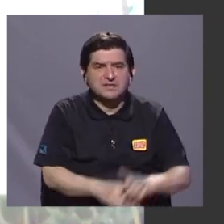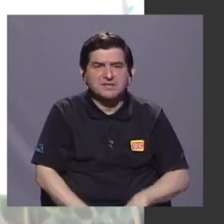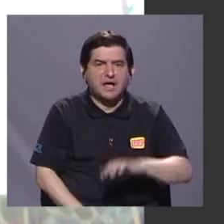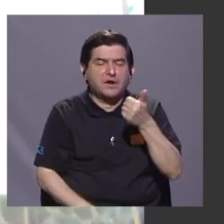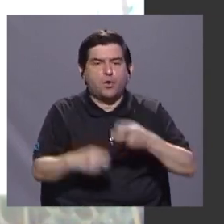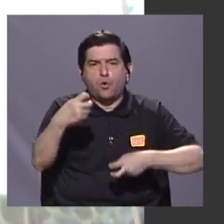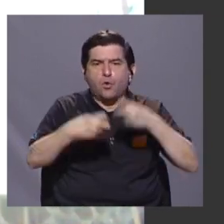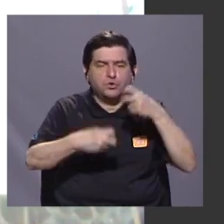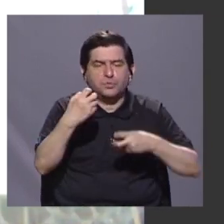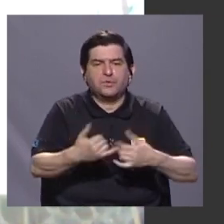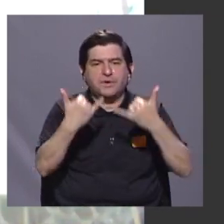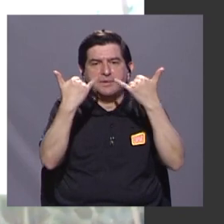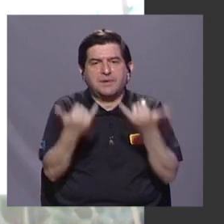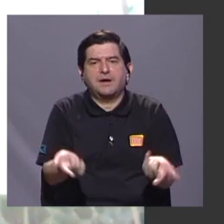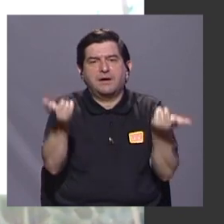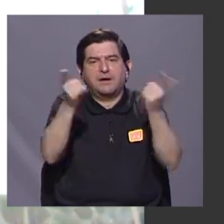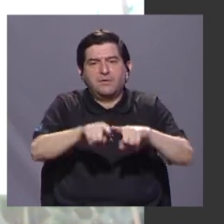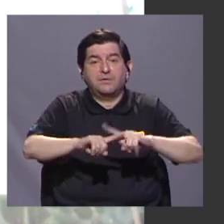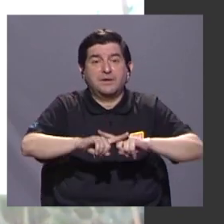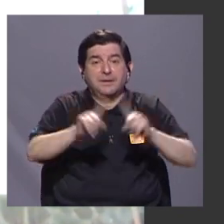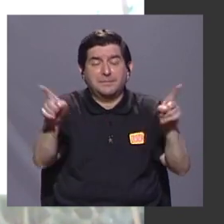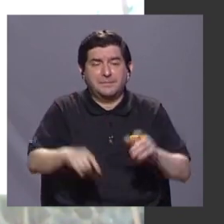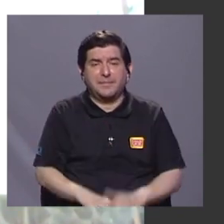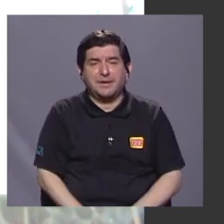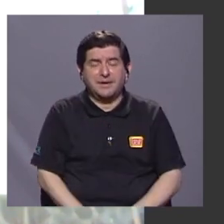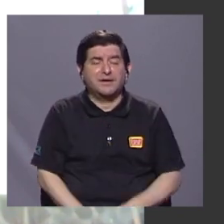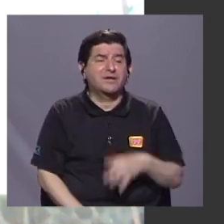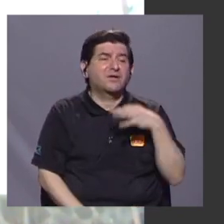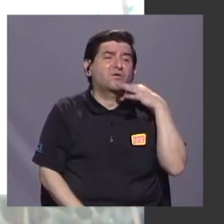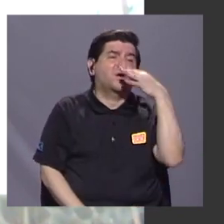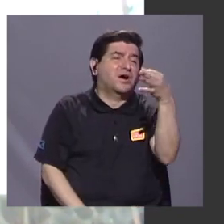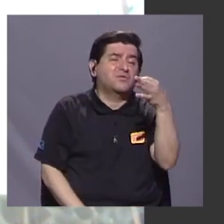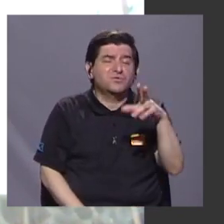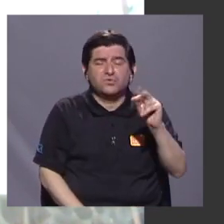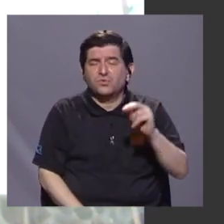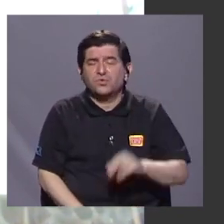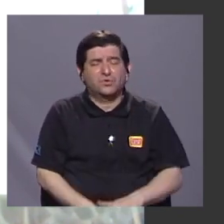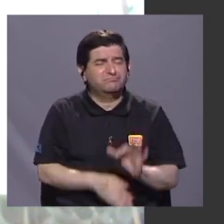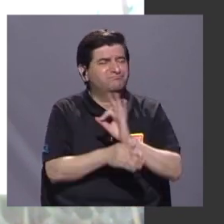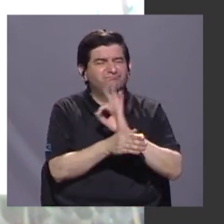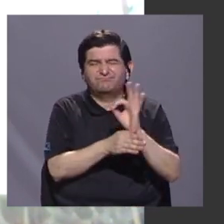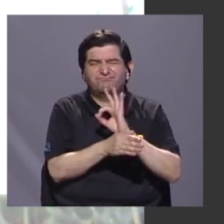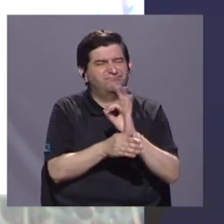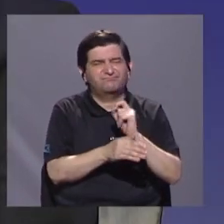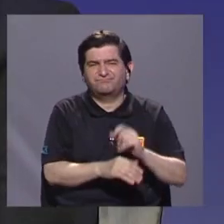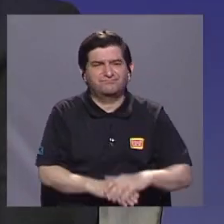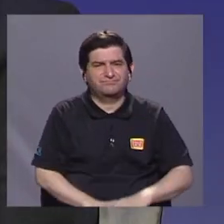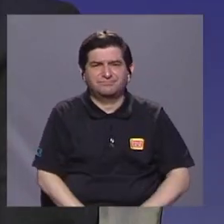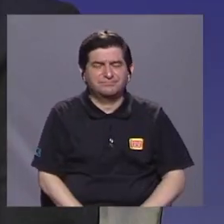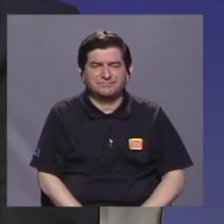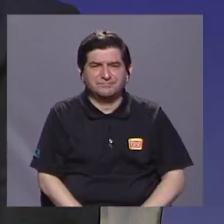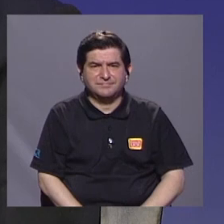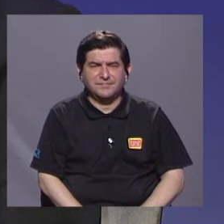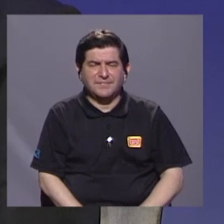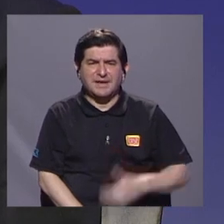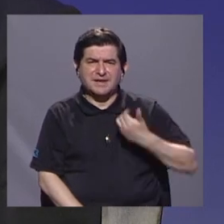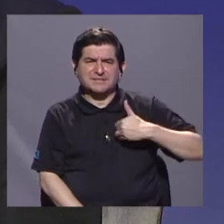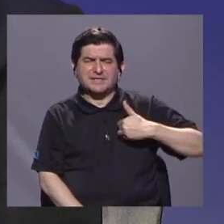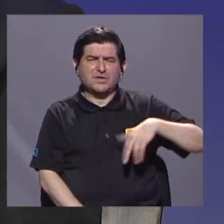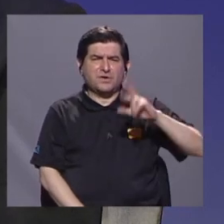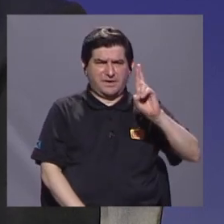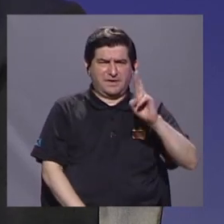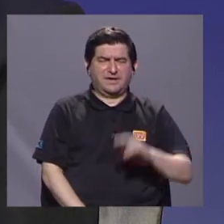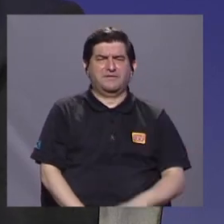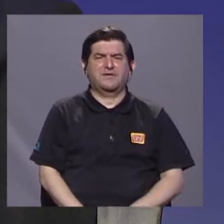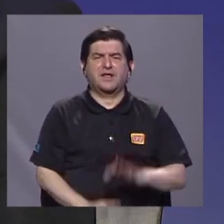otro problema hoy. Pero seguramente a lo largo del tiempo no son efectivos. Es correcto, sí. Ronald, ¿qué alternativas